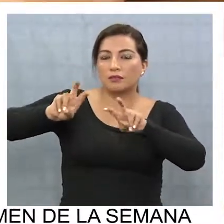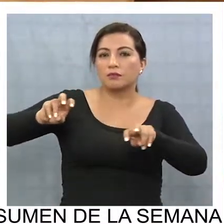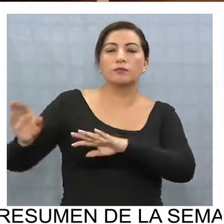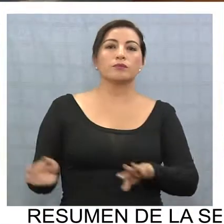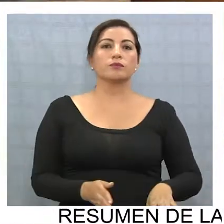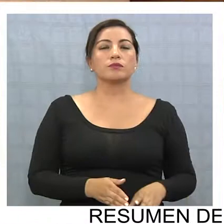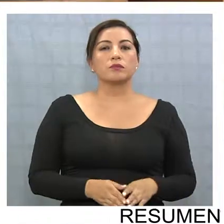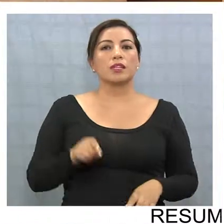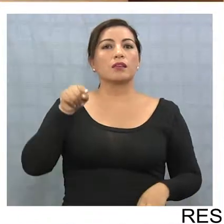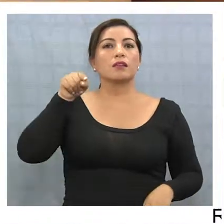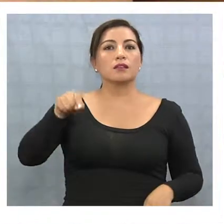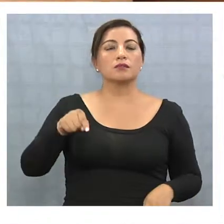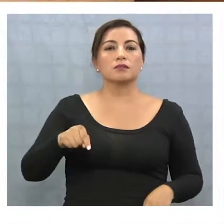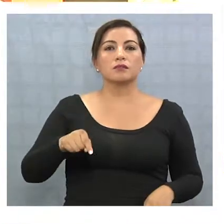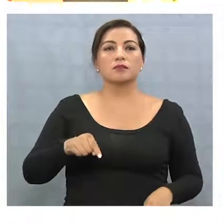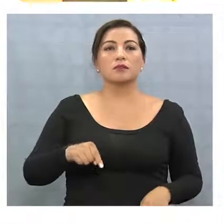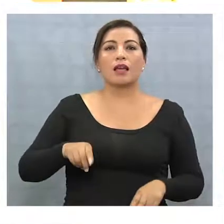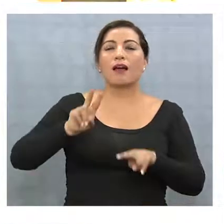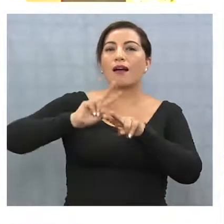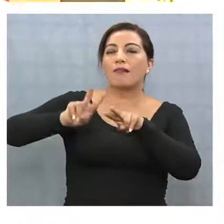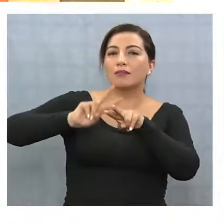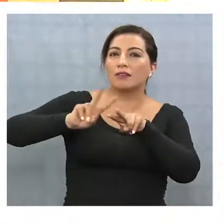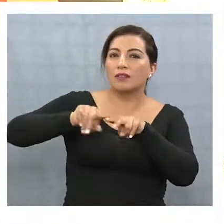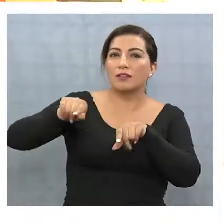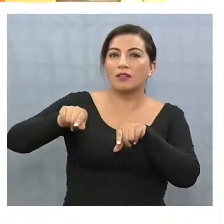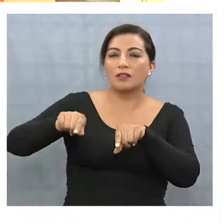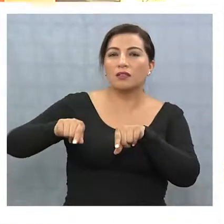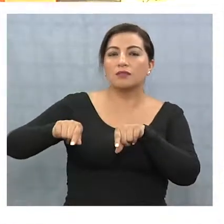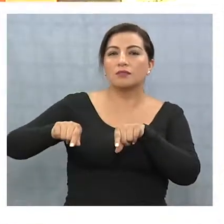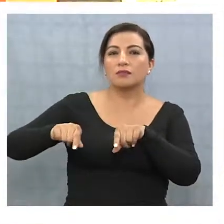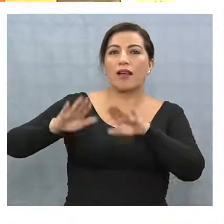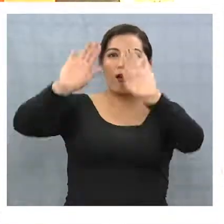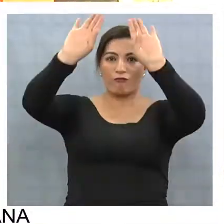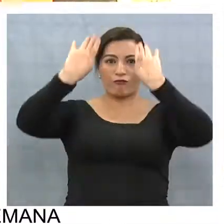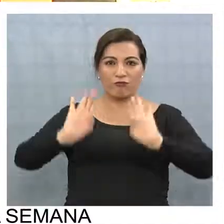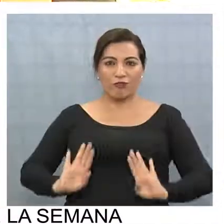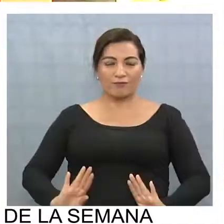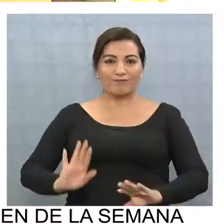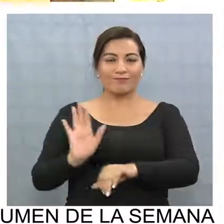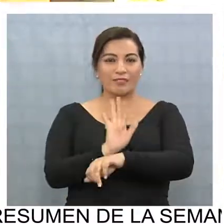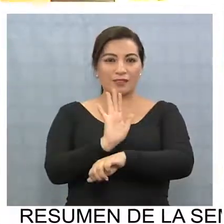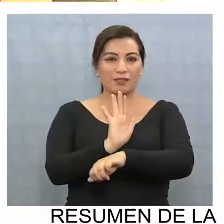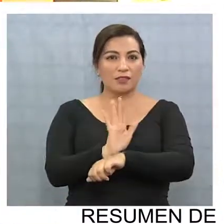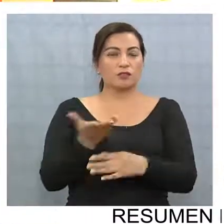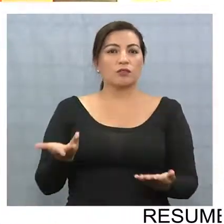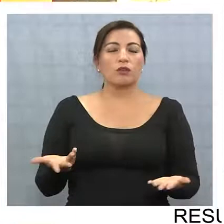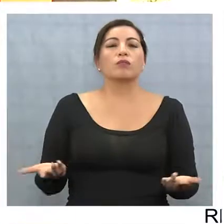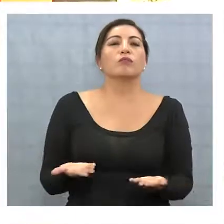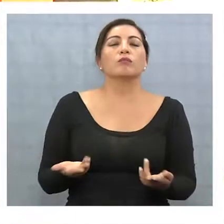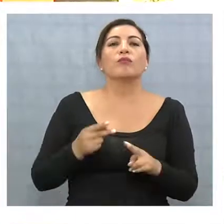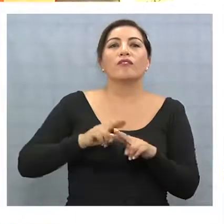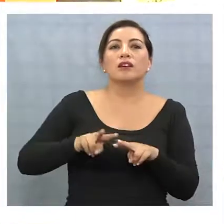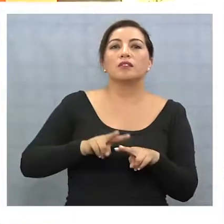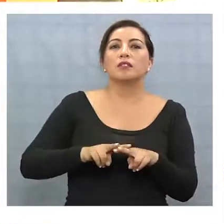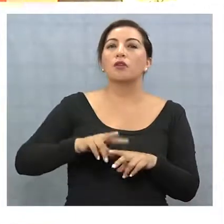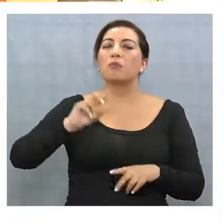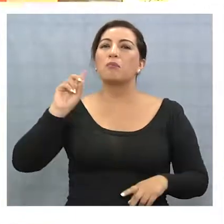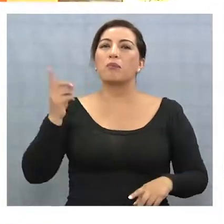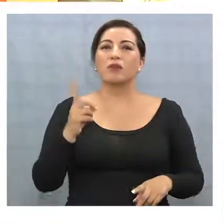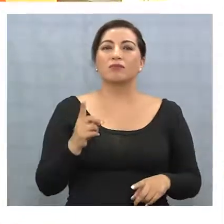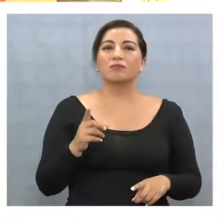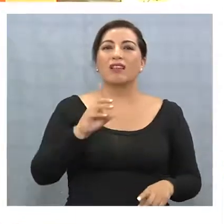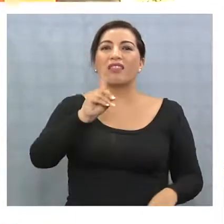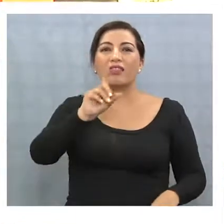esta etapa, digamos, que corresponde a la restauración de la fachada, lo que vamos a hacer va a ser una manera de poder ir abordando los daños principales